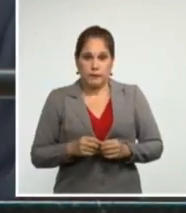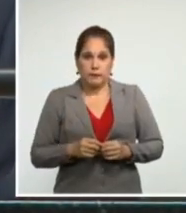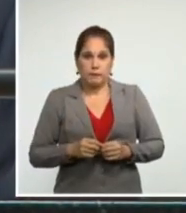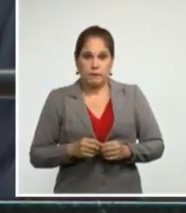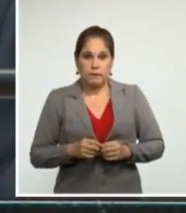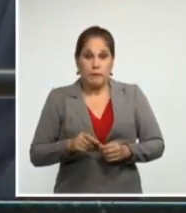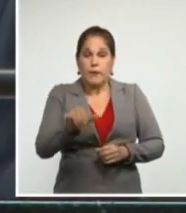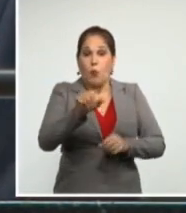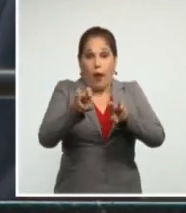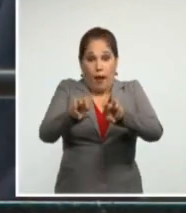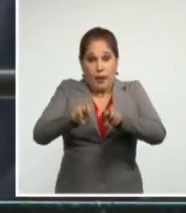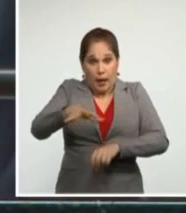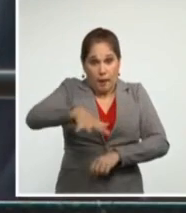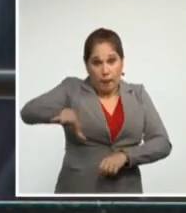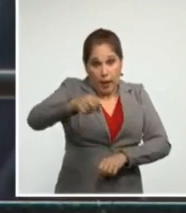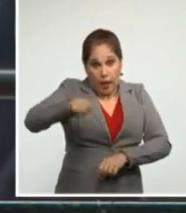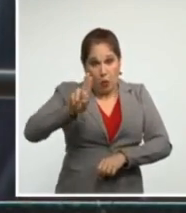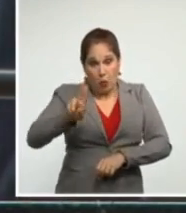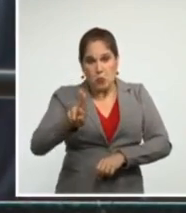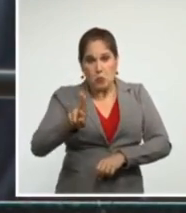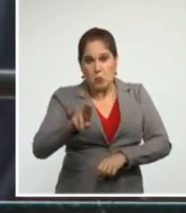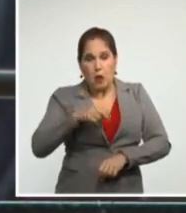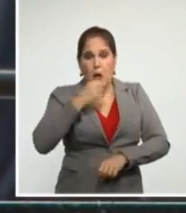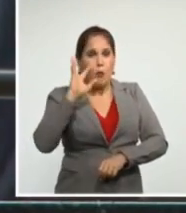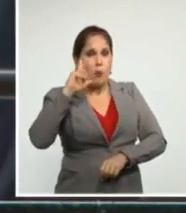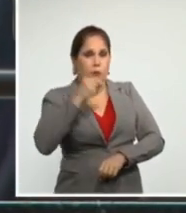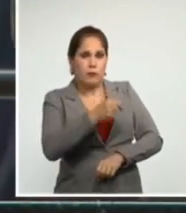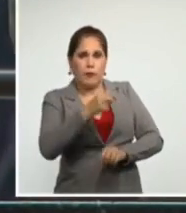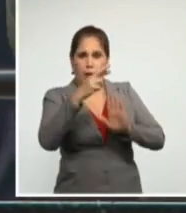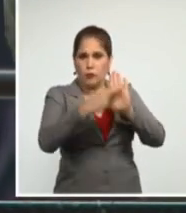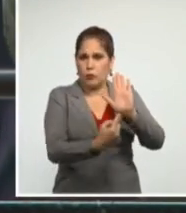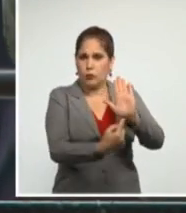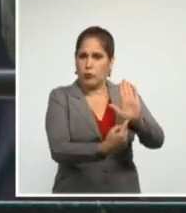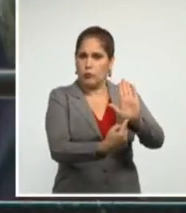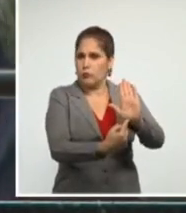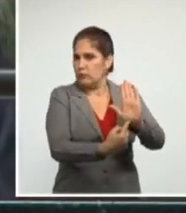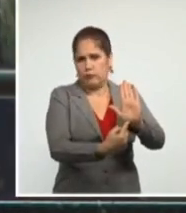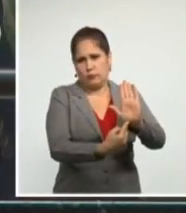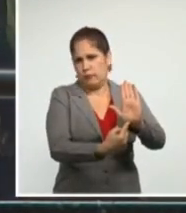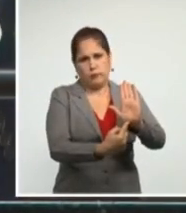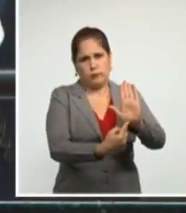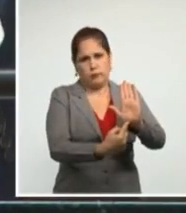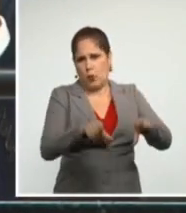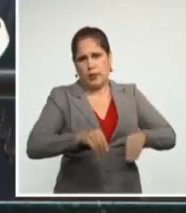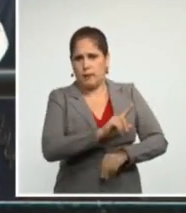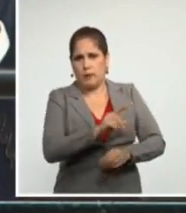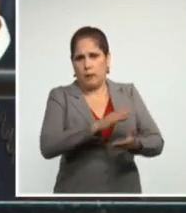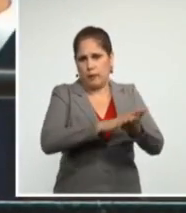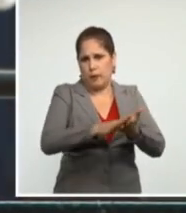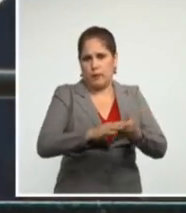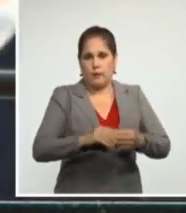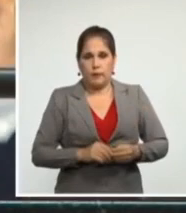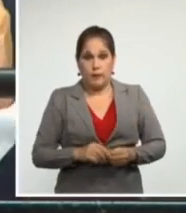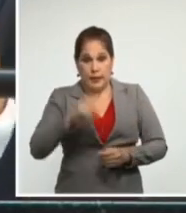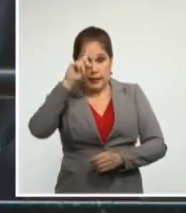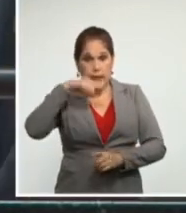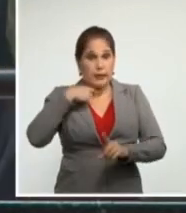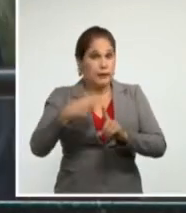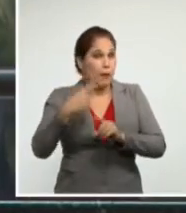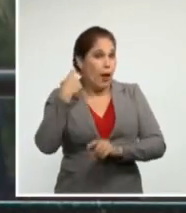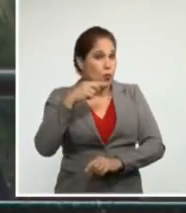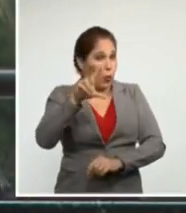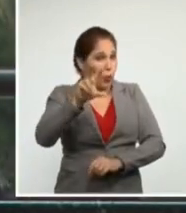General de las Naciones Unidas. En septiembre del año 2000,